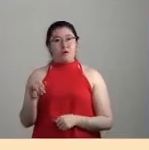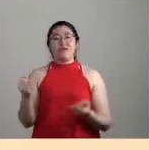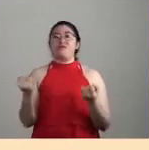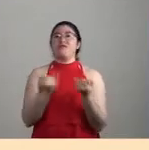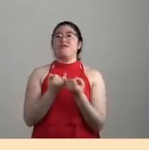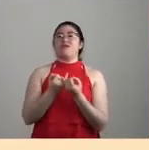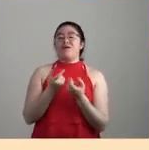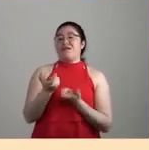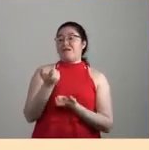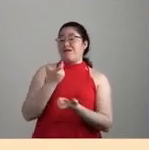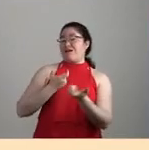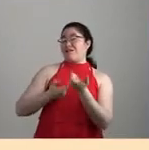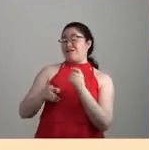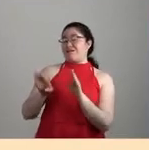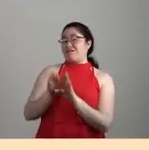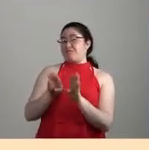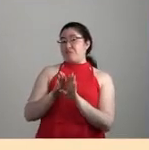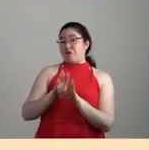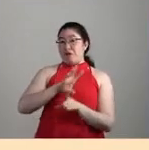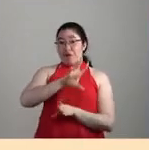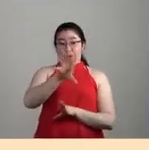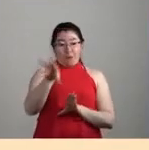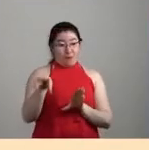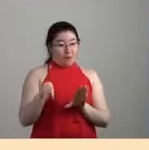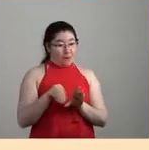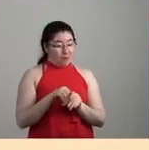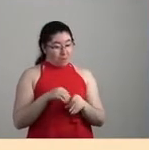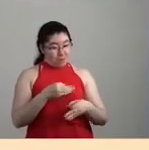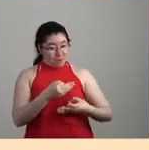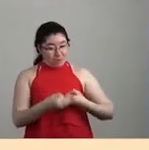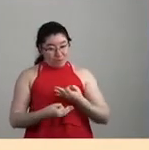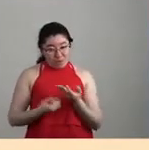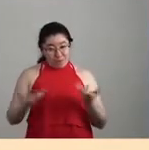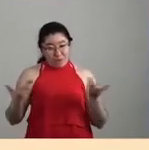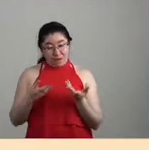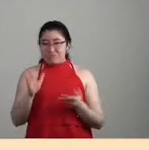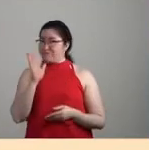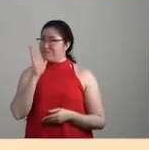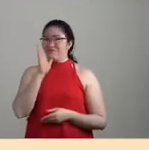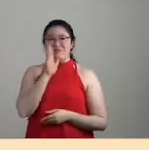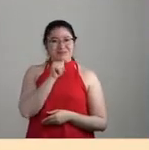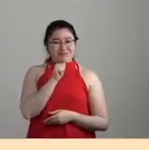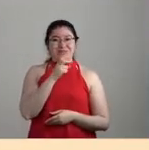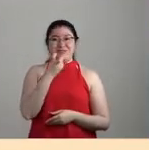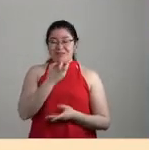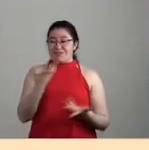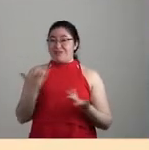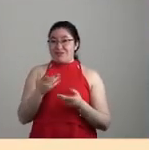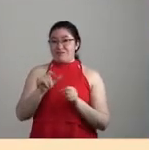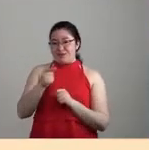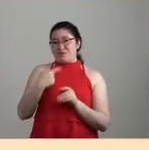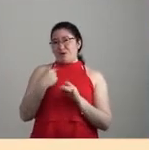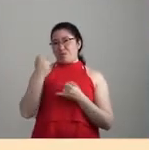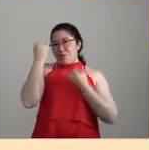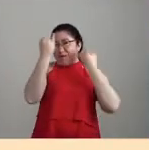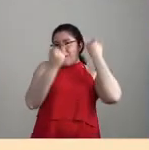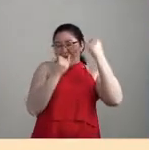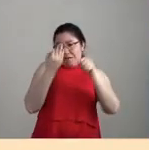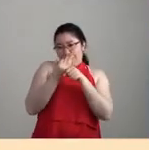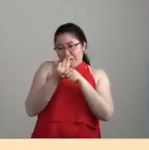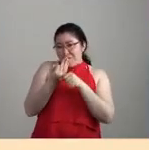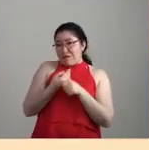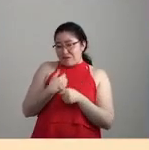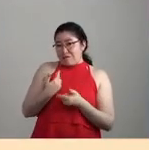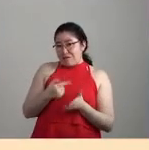totalización, en su incapacidad de totalizar y de subsumirlo absolutamente todo, aunque esa sea la narrativa dominante.